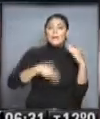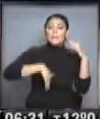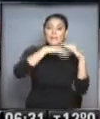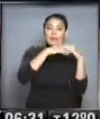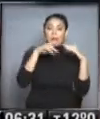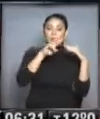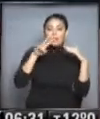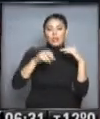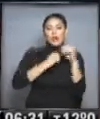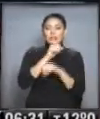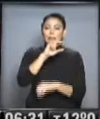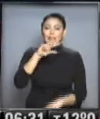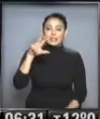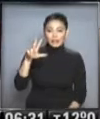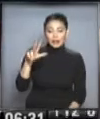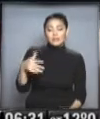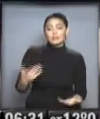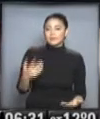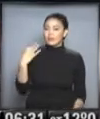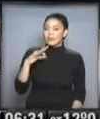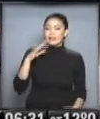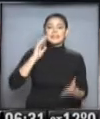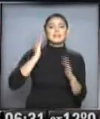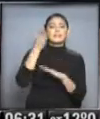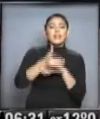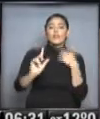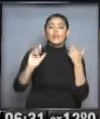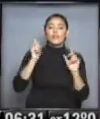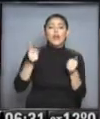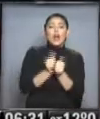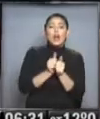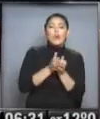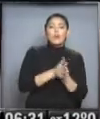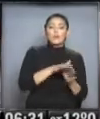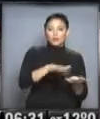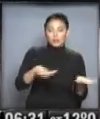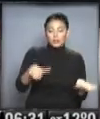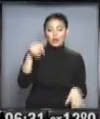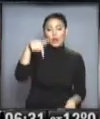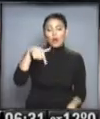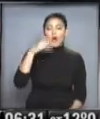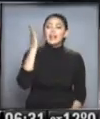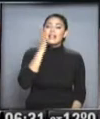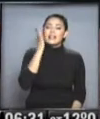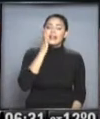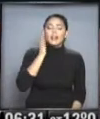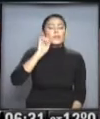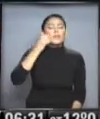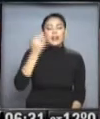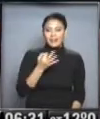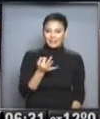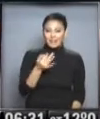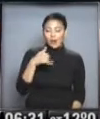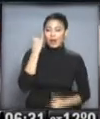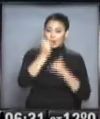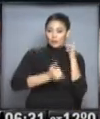rondará los 22 a 23 grados, así que salga a disfrutar, salga con los chicos, porque hoy realmente será una tarde muy agradable. Les